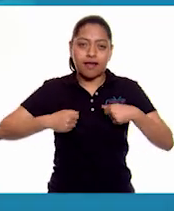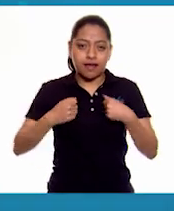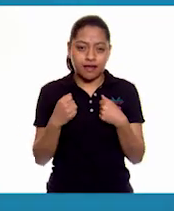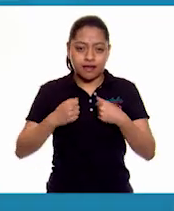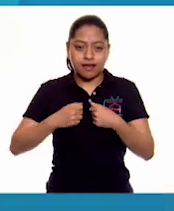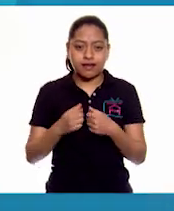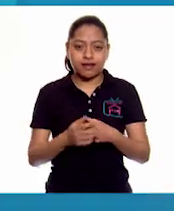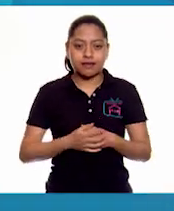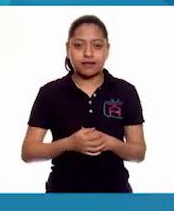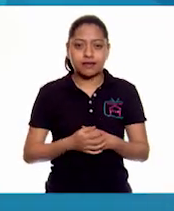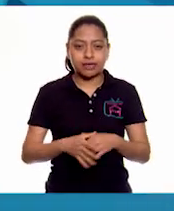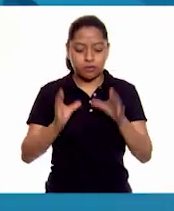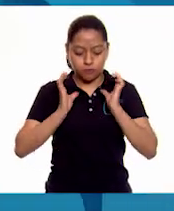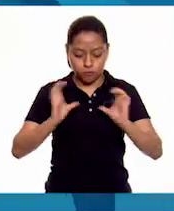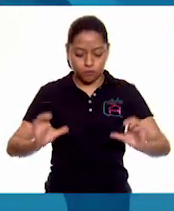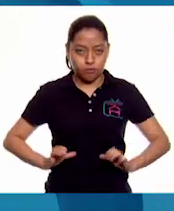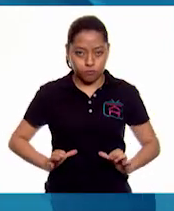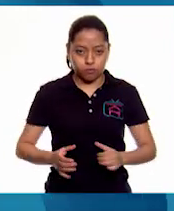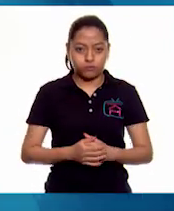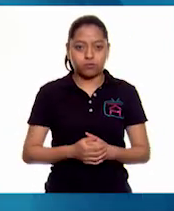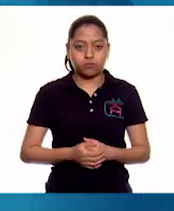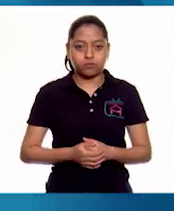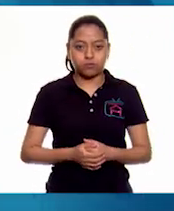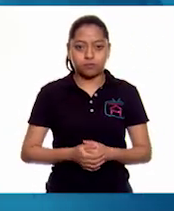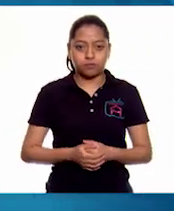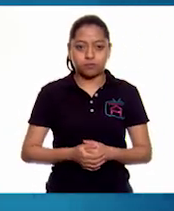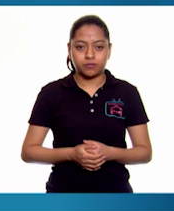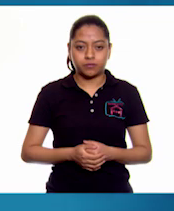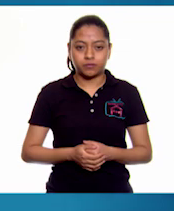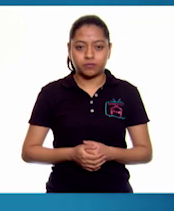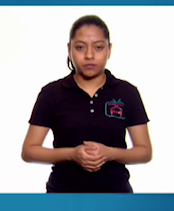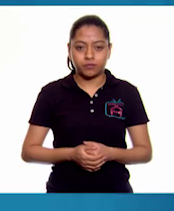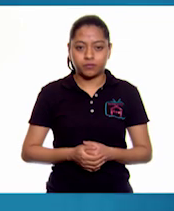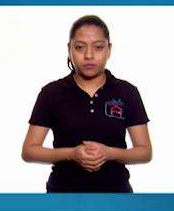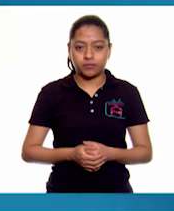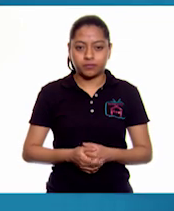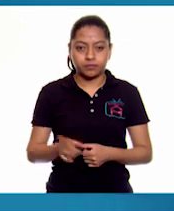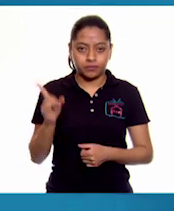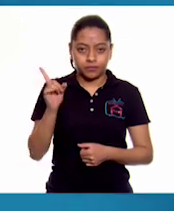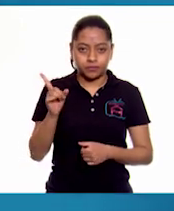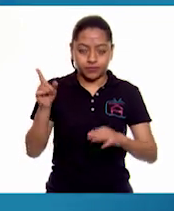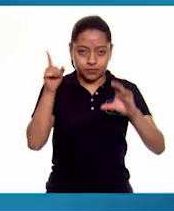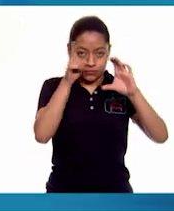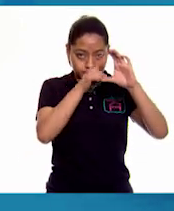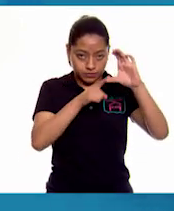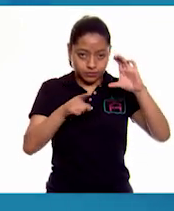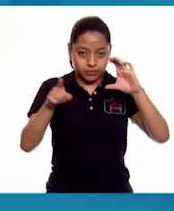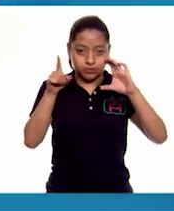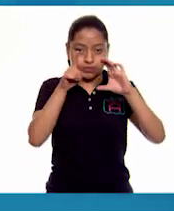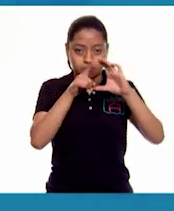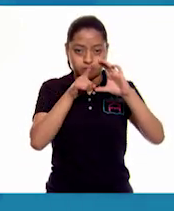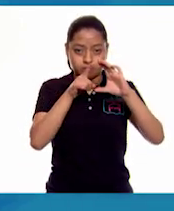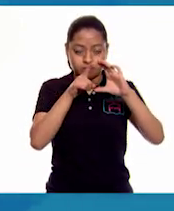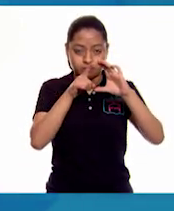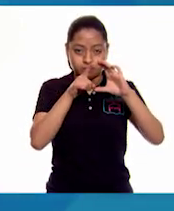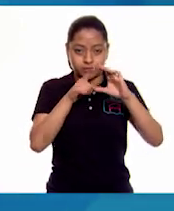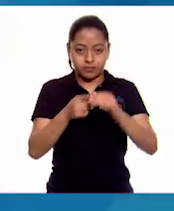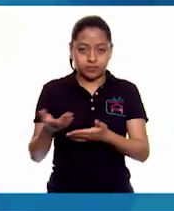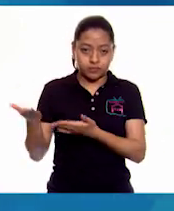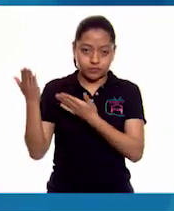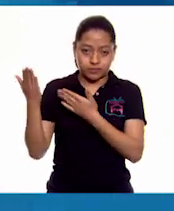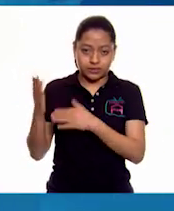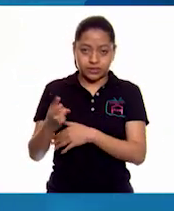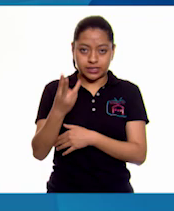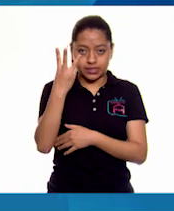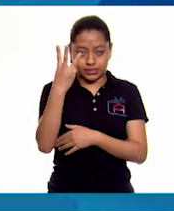perdón, y cuerpo, ¿vale? Entonces, primero, un círculo entero, vean de qué tamaño el círculo